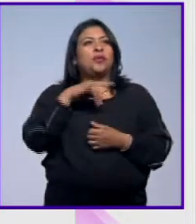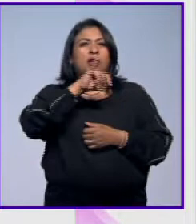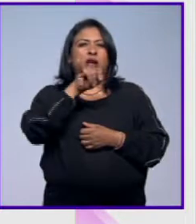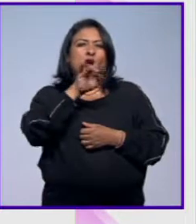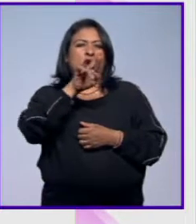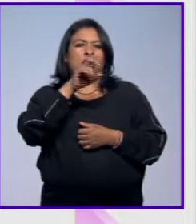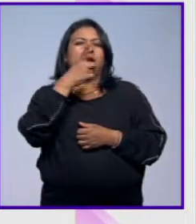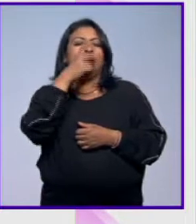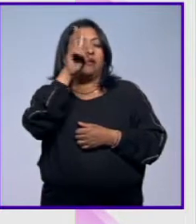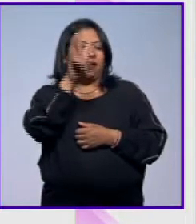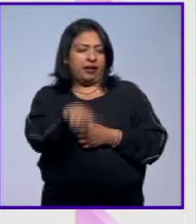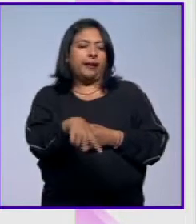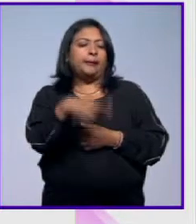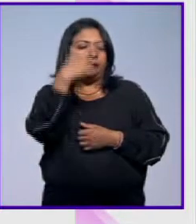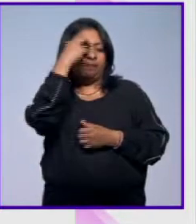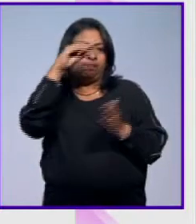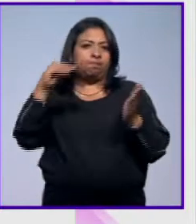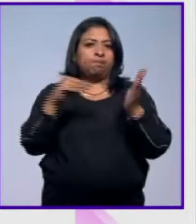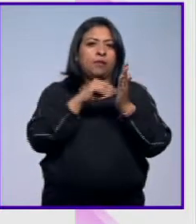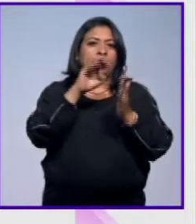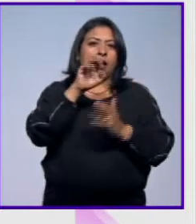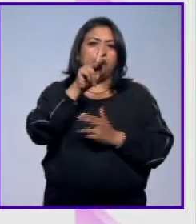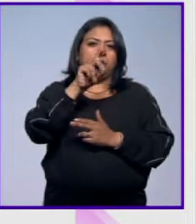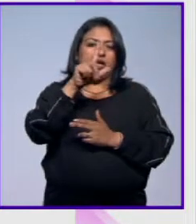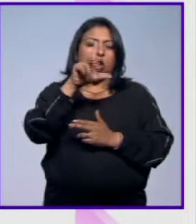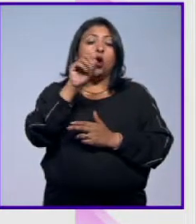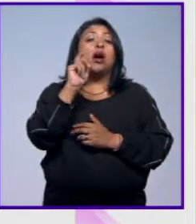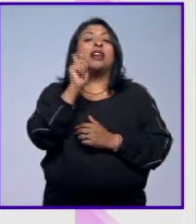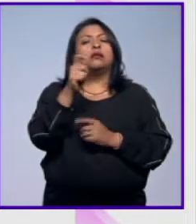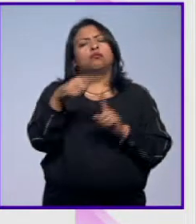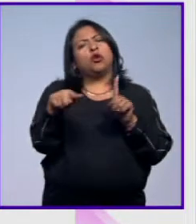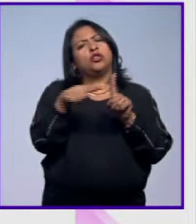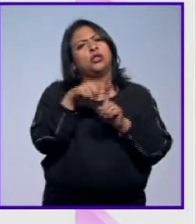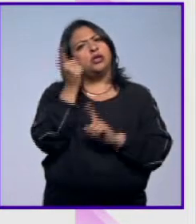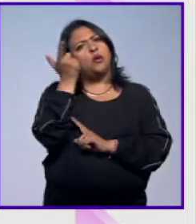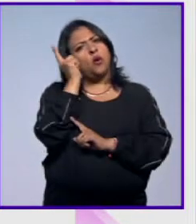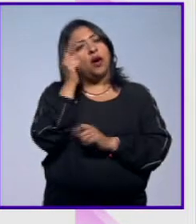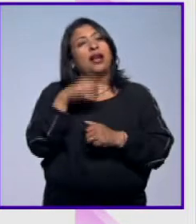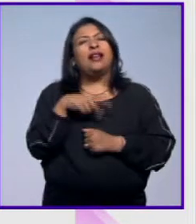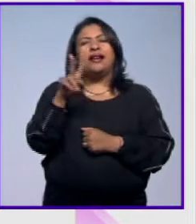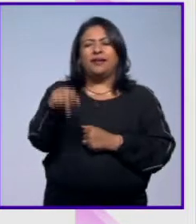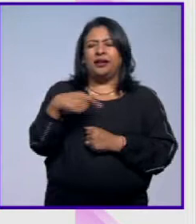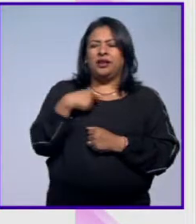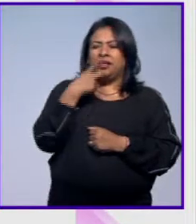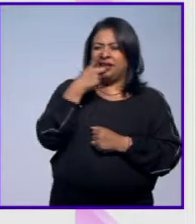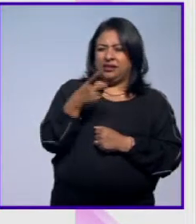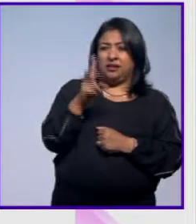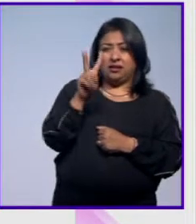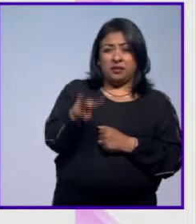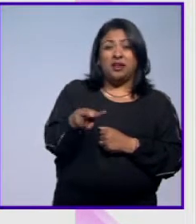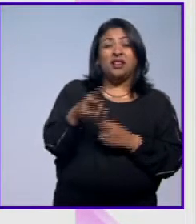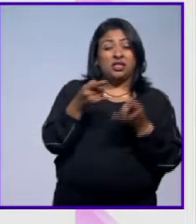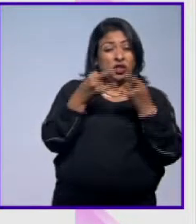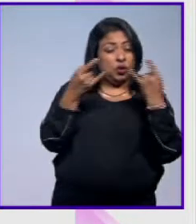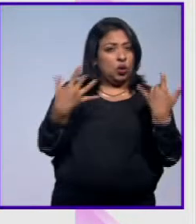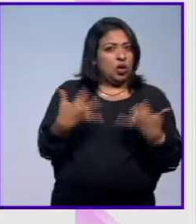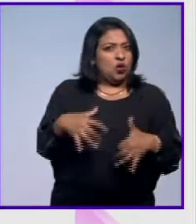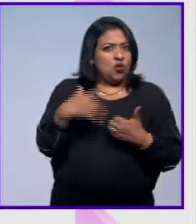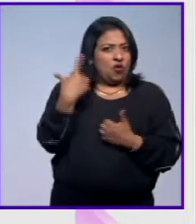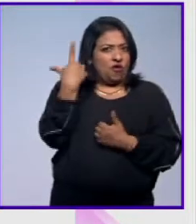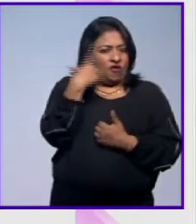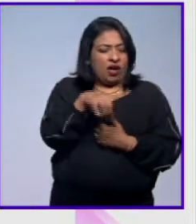todavía falta el epílogo que sería lo óptimo. Sí, a mí me llama la atención ahorita que dices controvertidos, Laura, sí, es cierto,